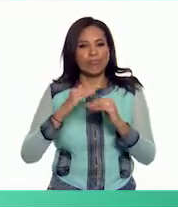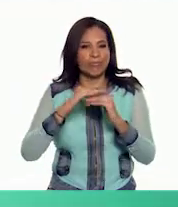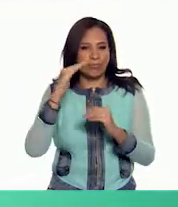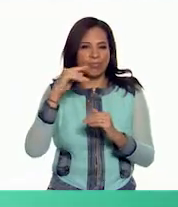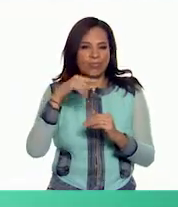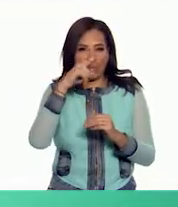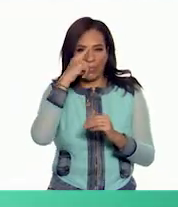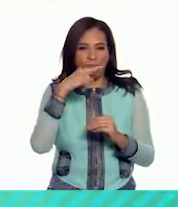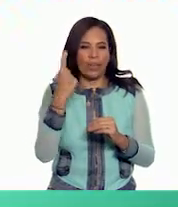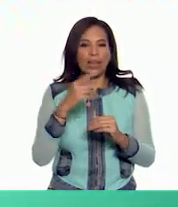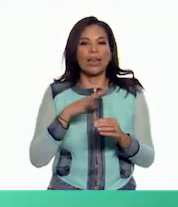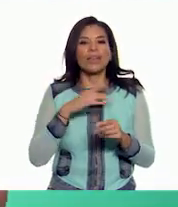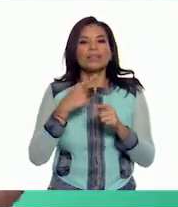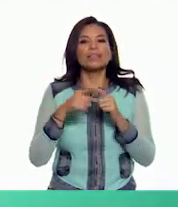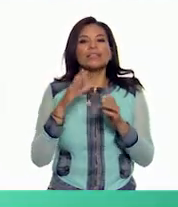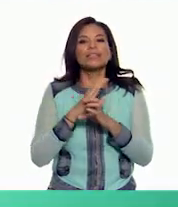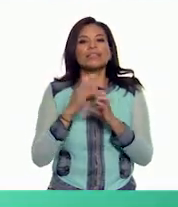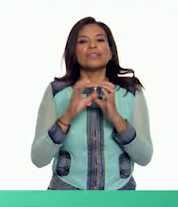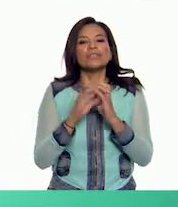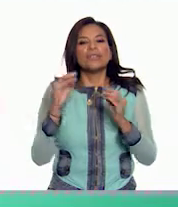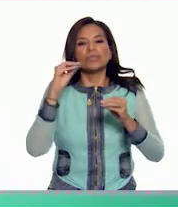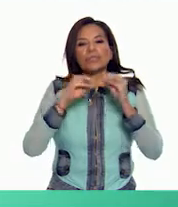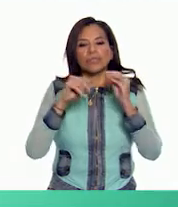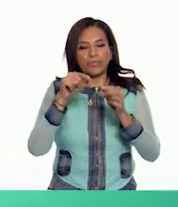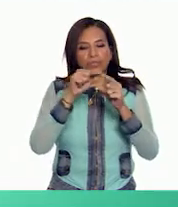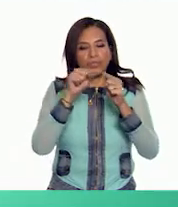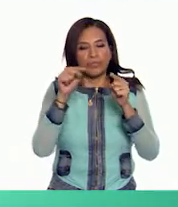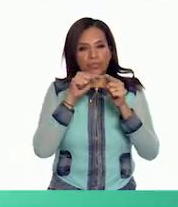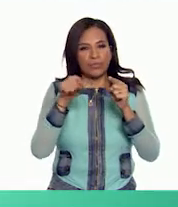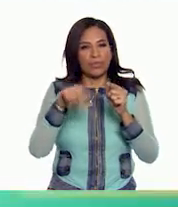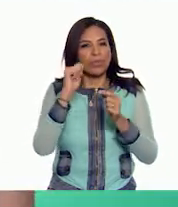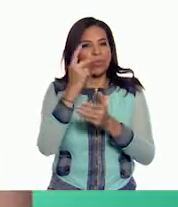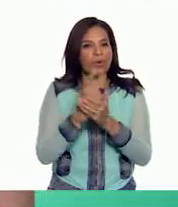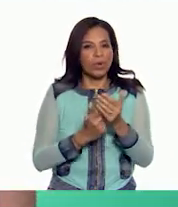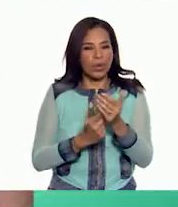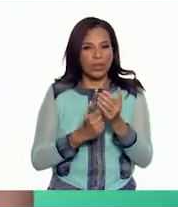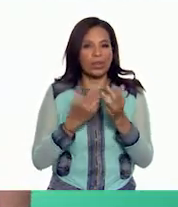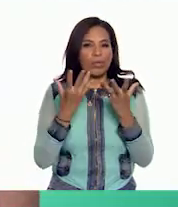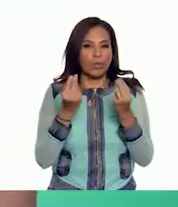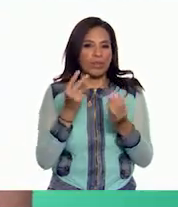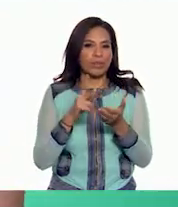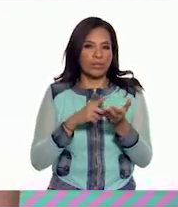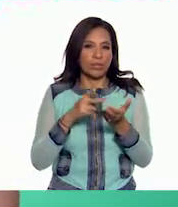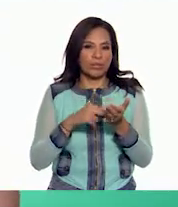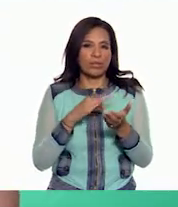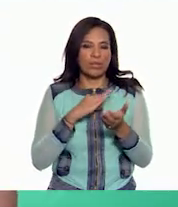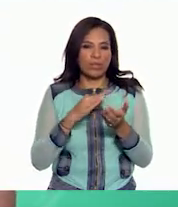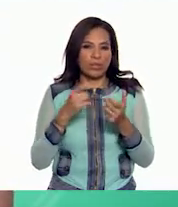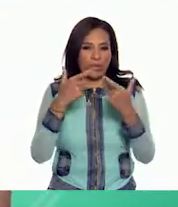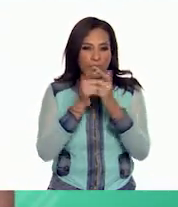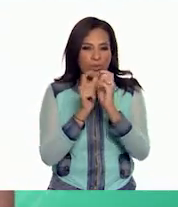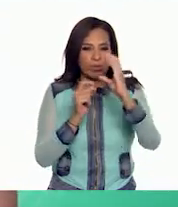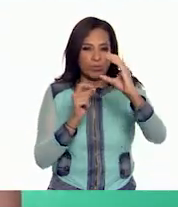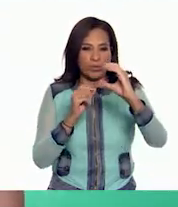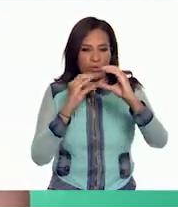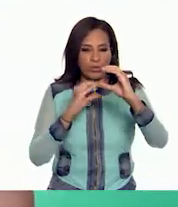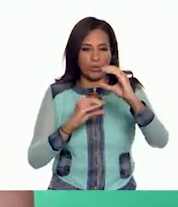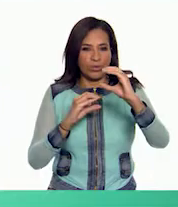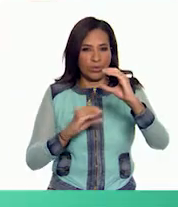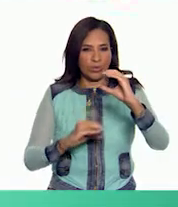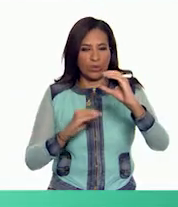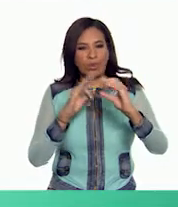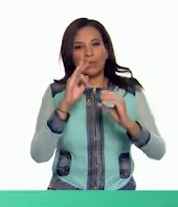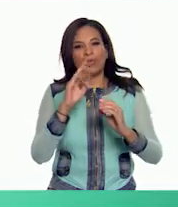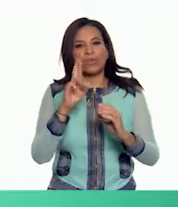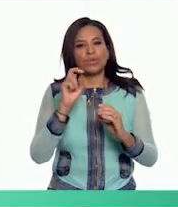identificamos un conjunto de instrucciones que se utiliza a lo largo de la programación, muchas veces podemos agruparlas y formar una función.